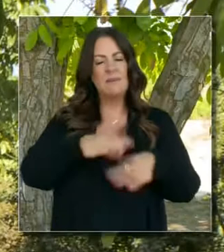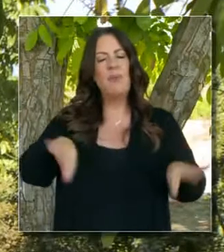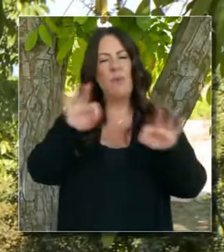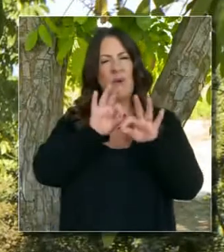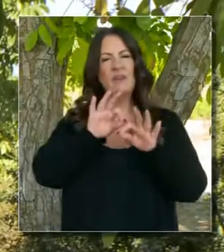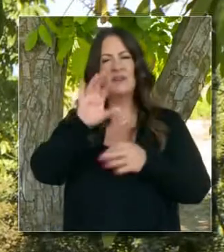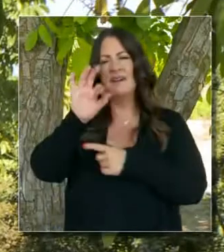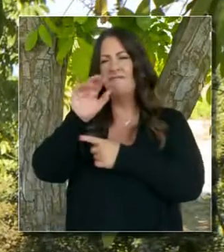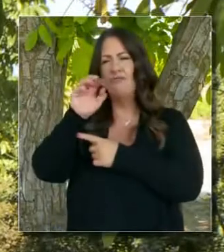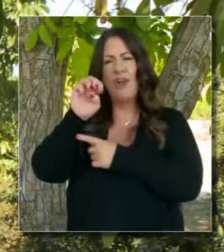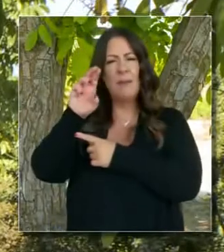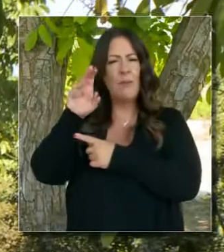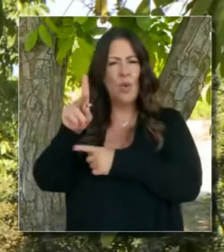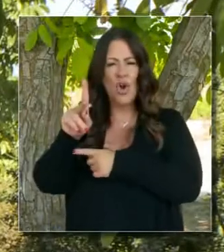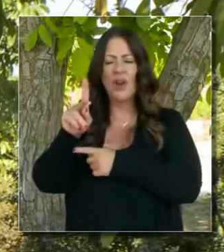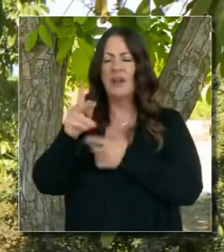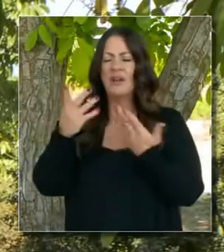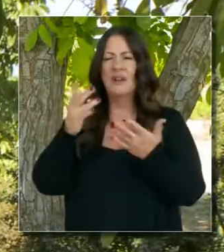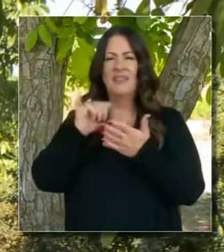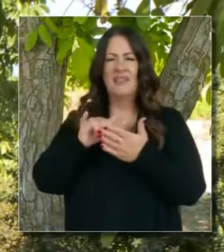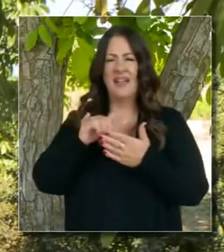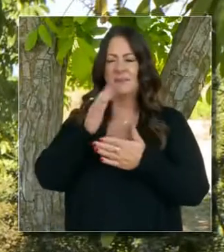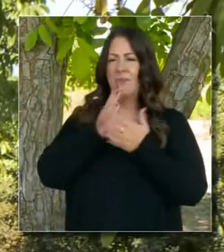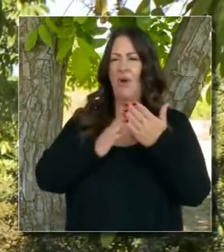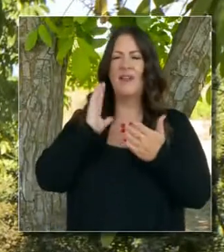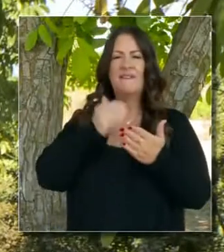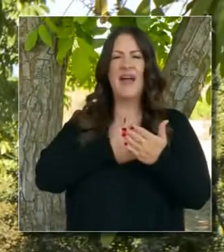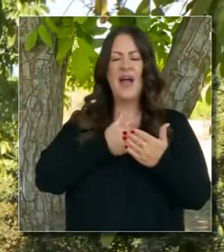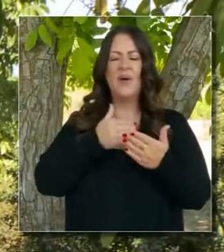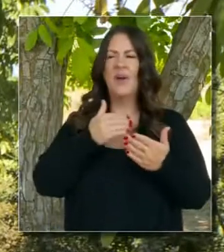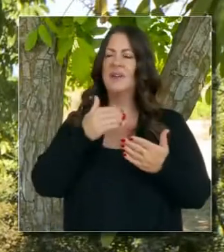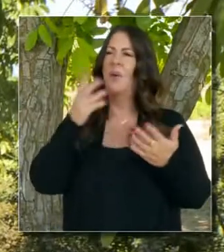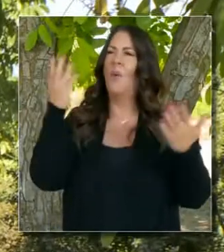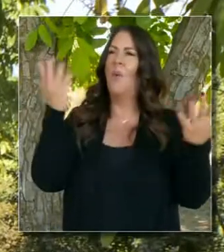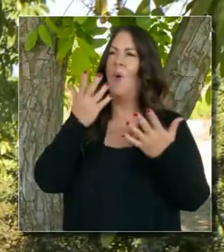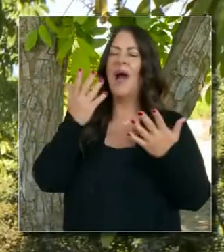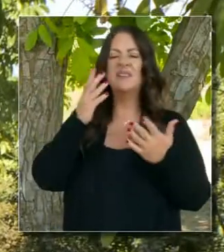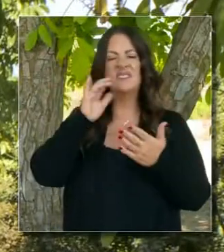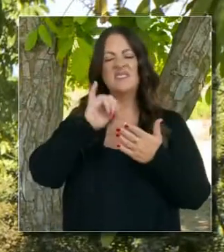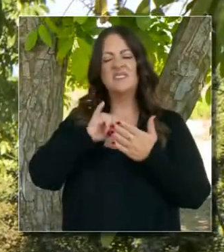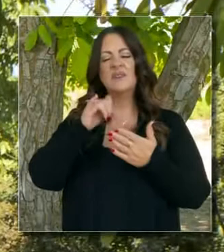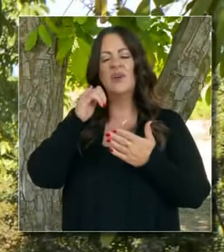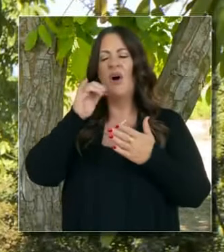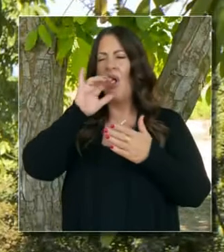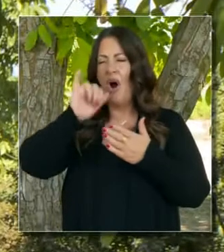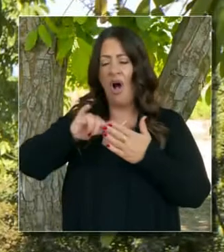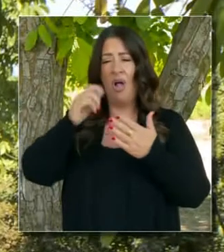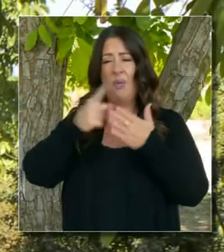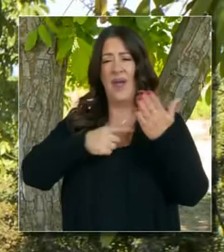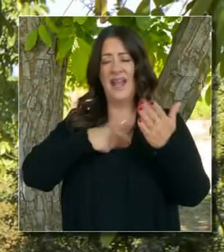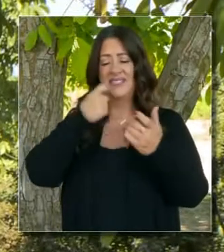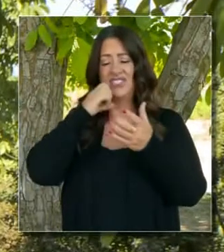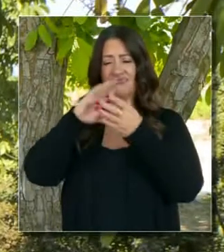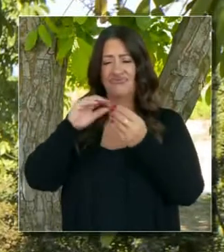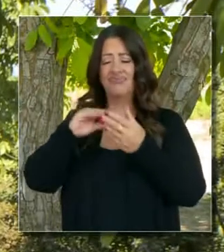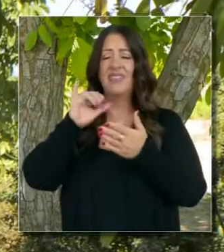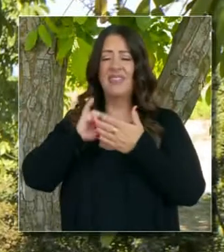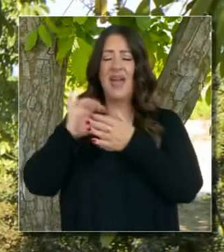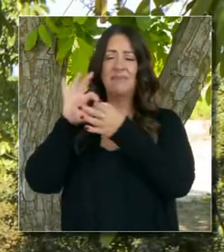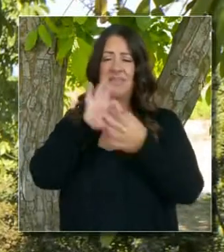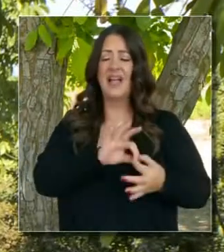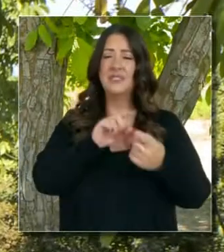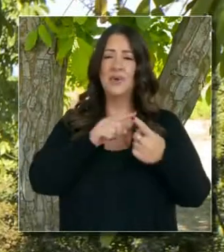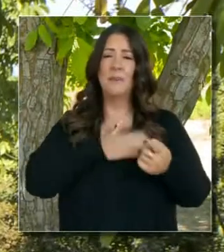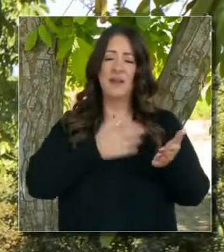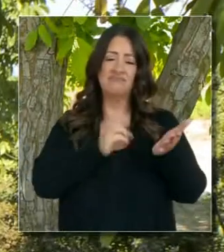Y creo que este modo de pensar está representado en el espíritu de lo que estamos avanzando en esta orden